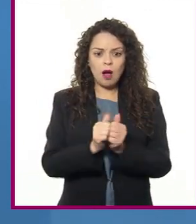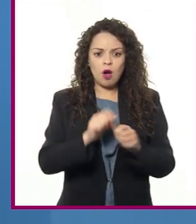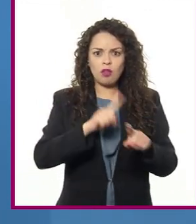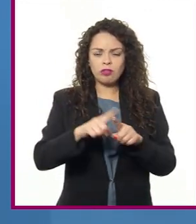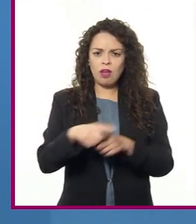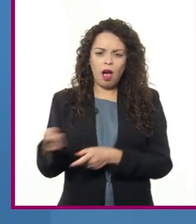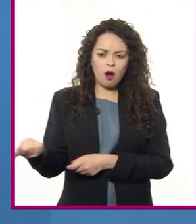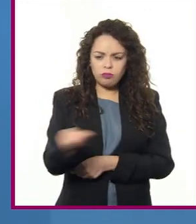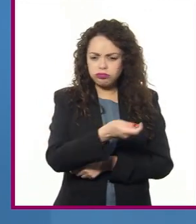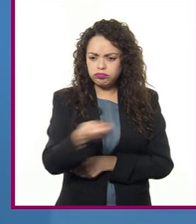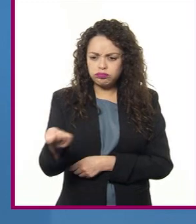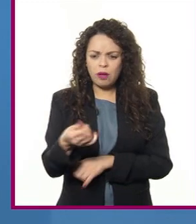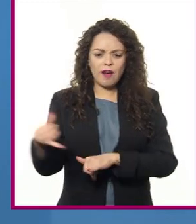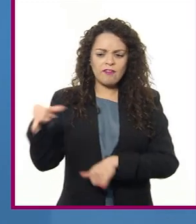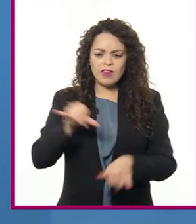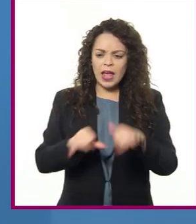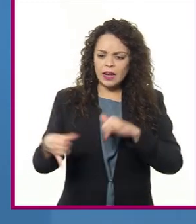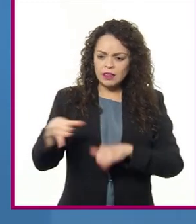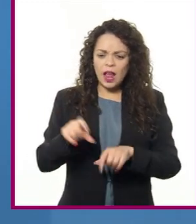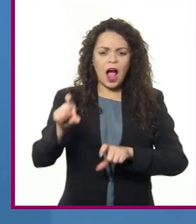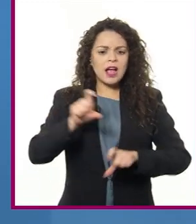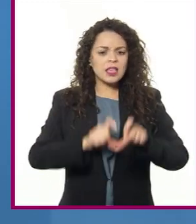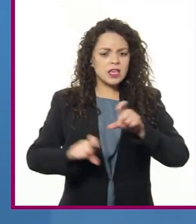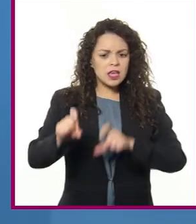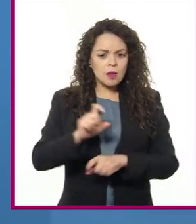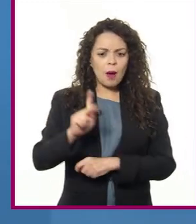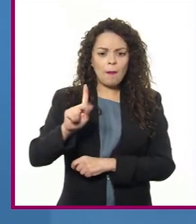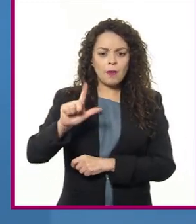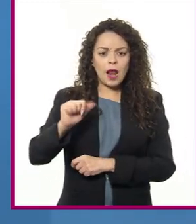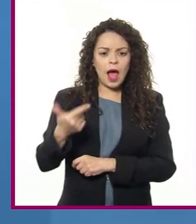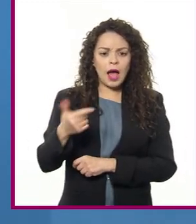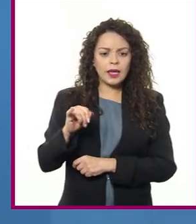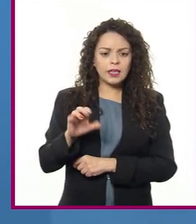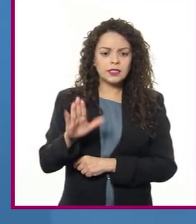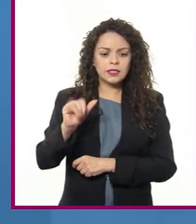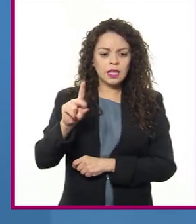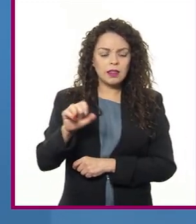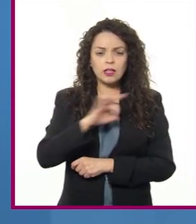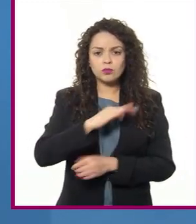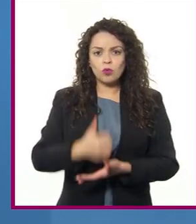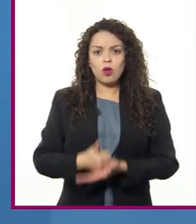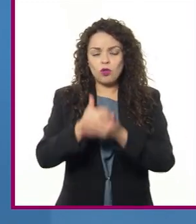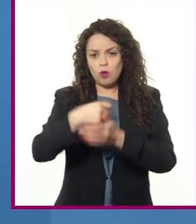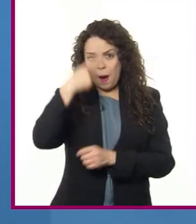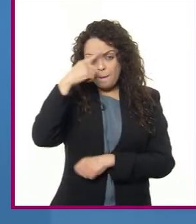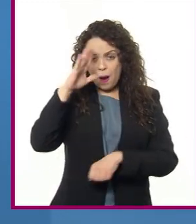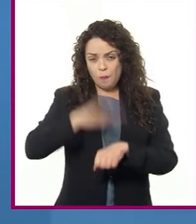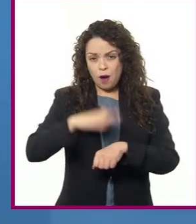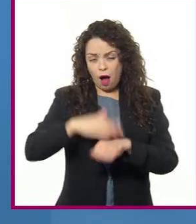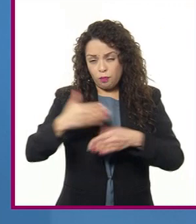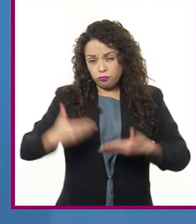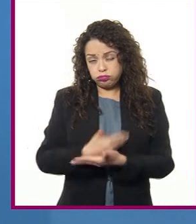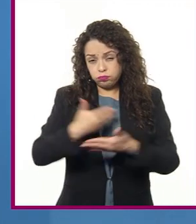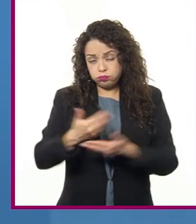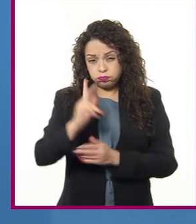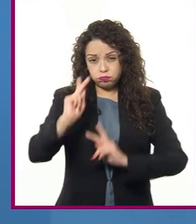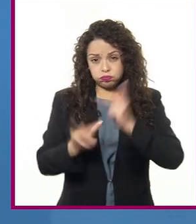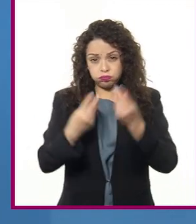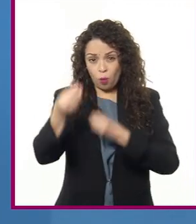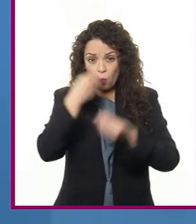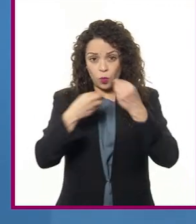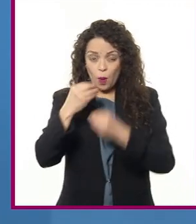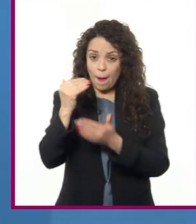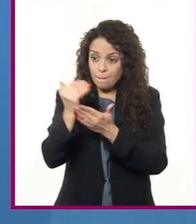riego artificial, fertilizantes, químicos y plaguicidas, que permiten producir grandes cantidades de alimentos en menos